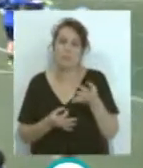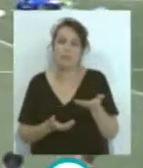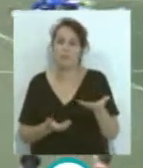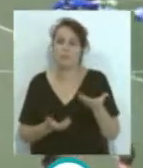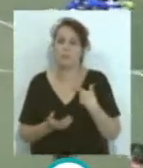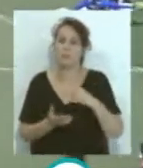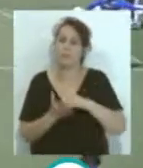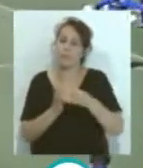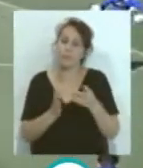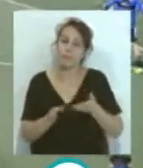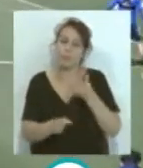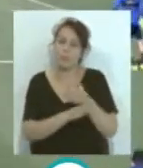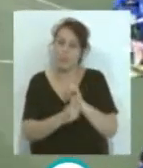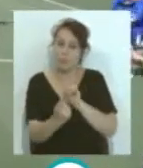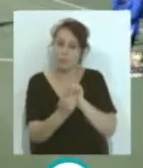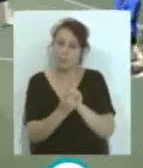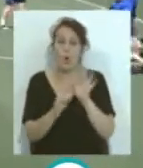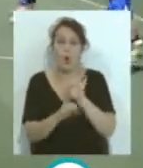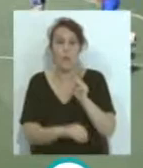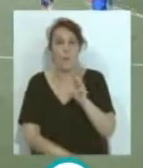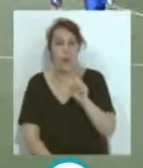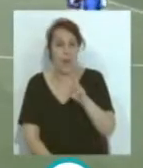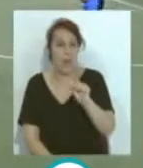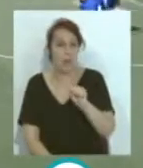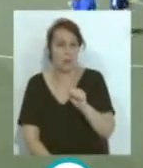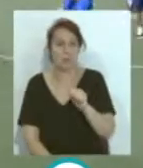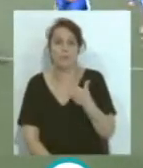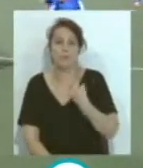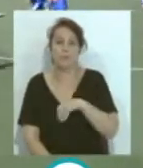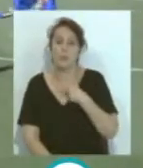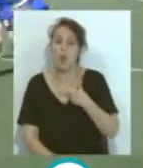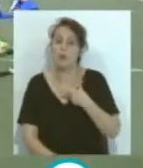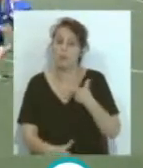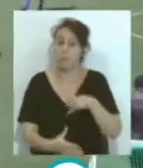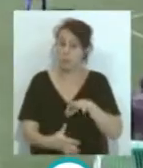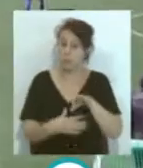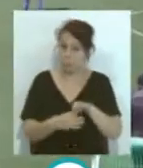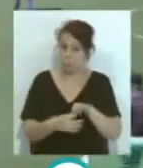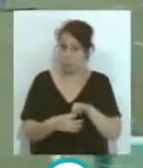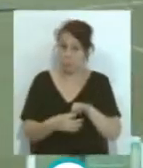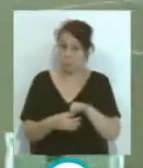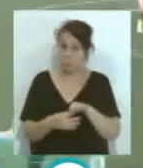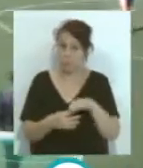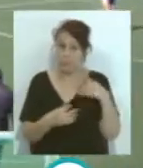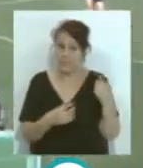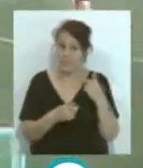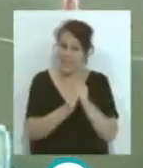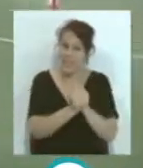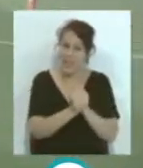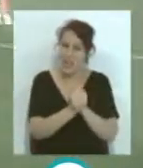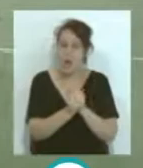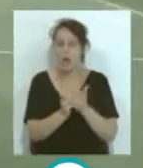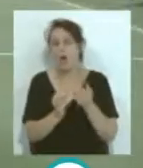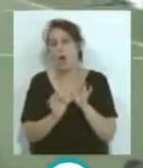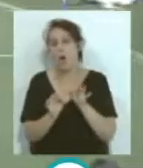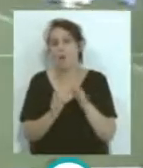al técnico... ...o a Roberto Pereira que suele ser el nexo entre la... ...entre la secretaría... ...entre